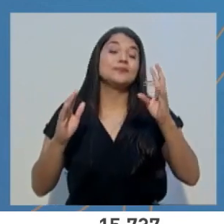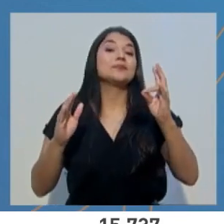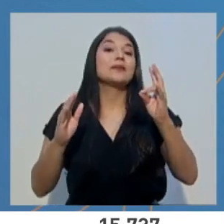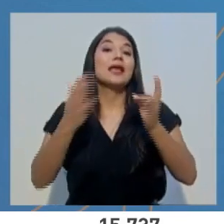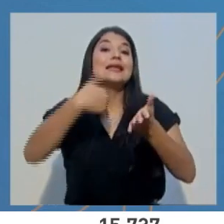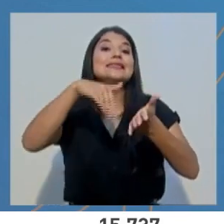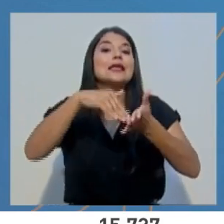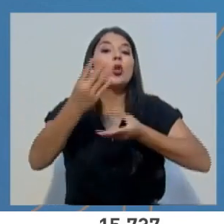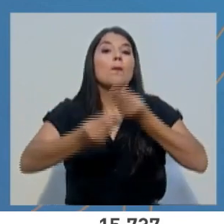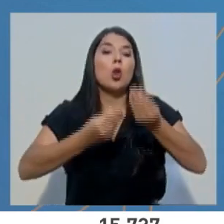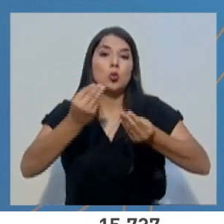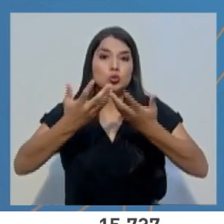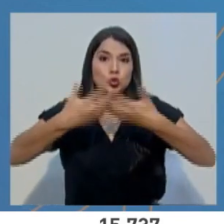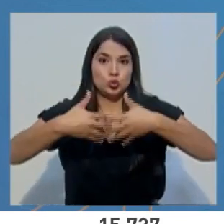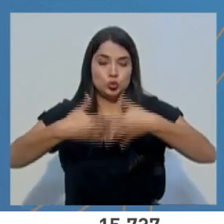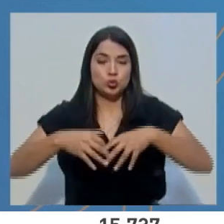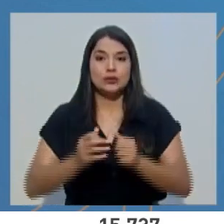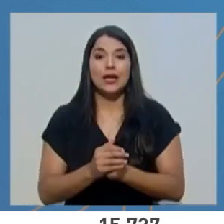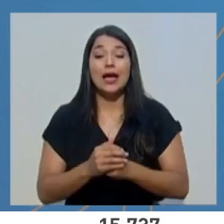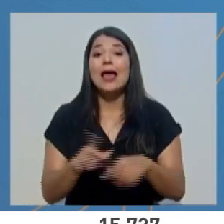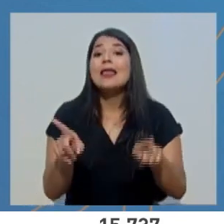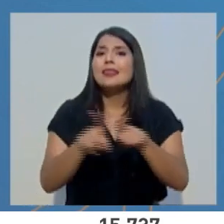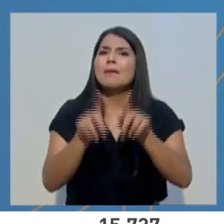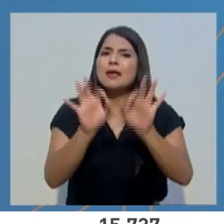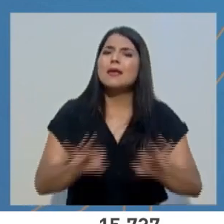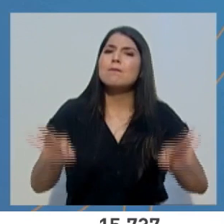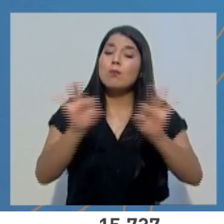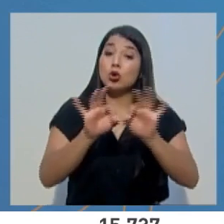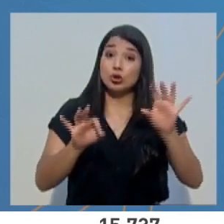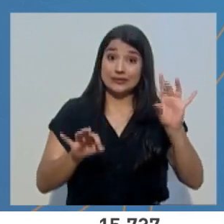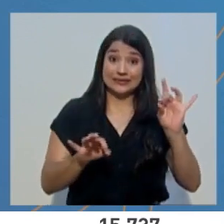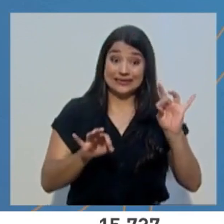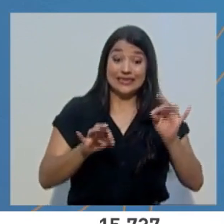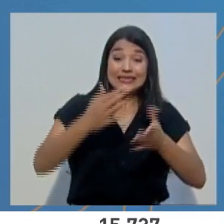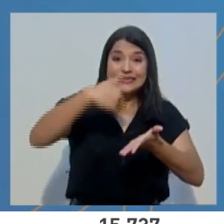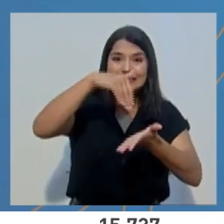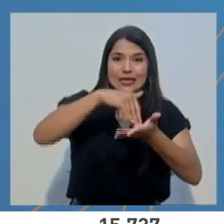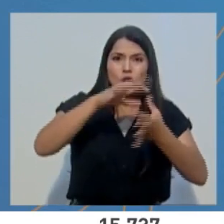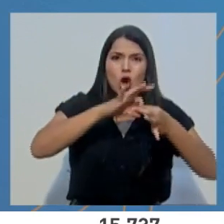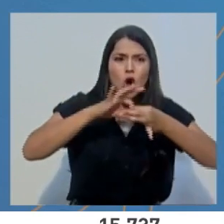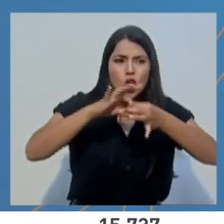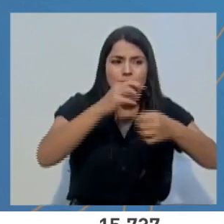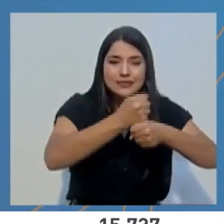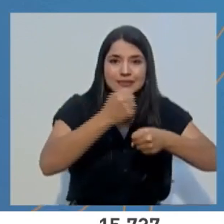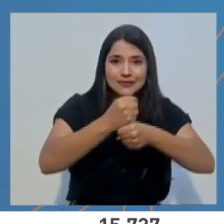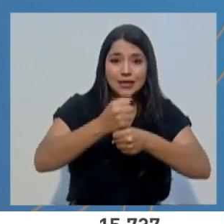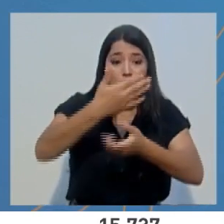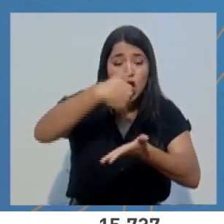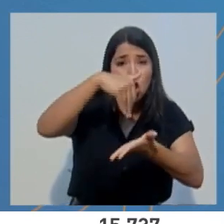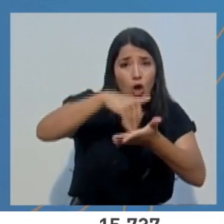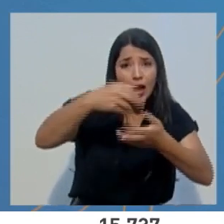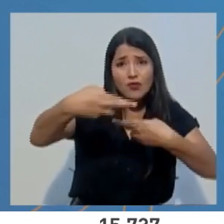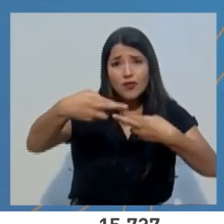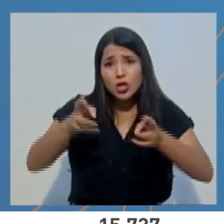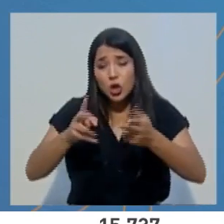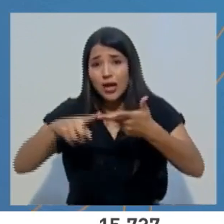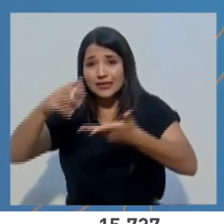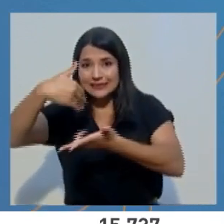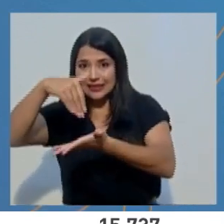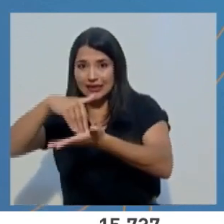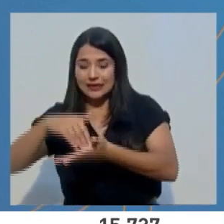También es importante los centros de coordinación de operaciones, tanto a nivel local, regional como central.